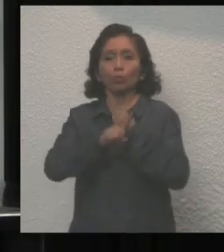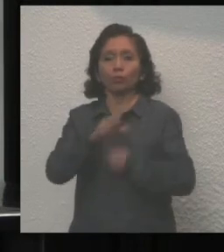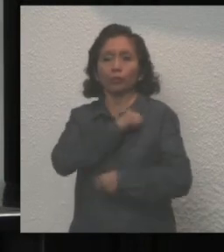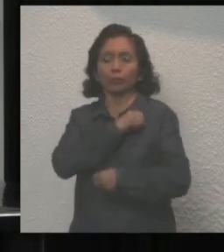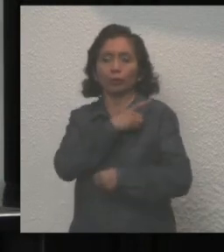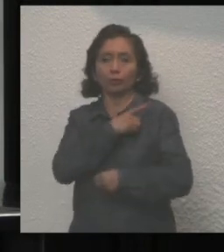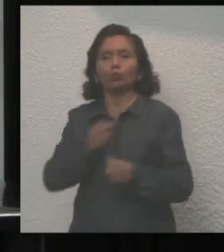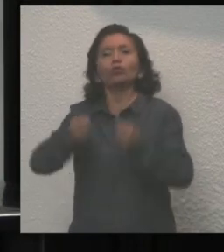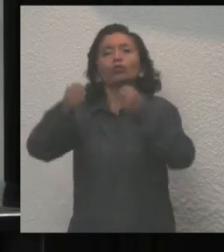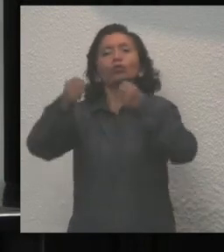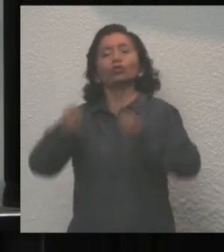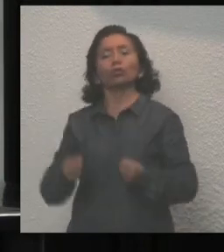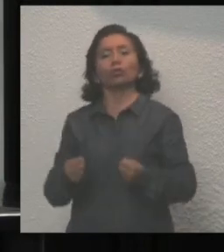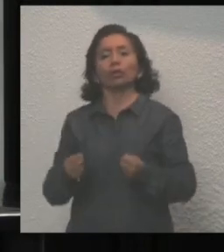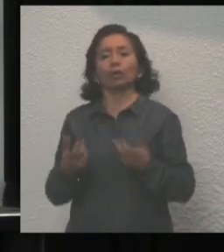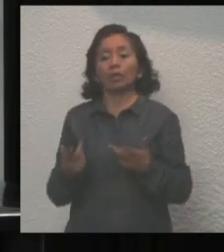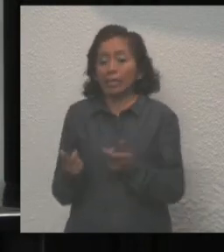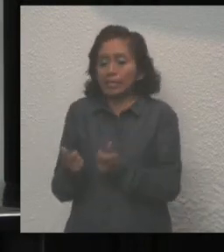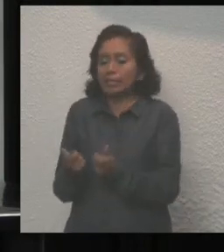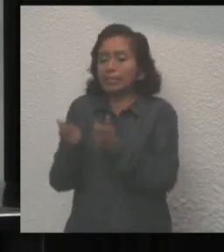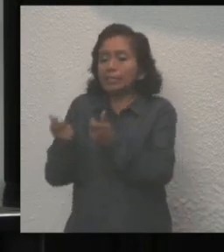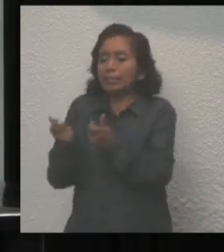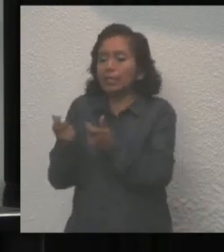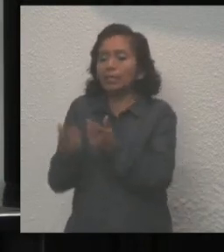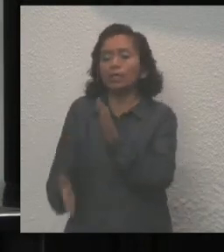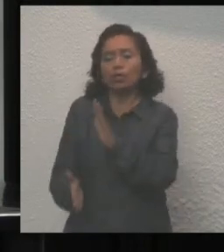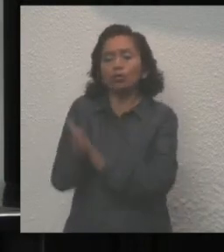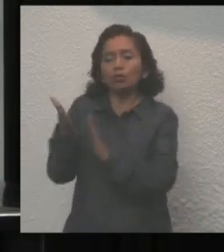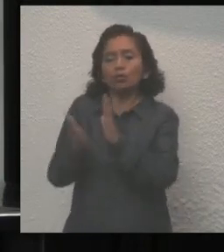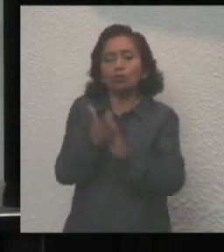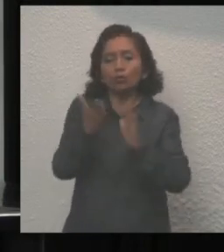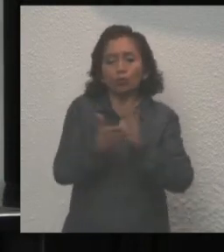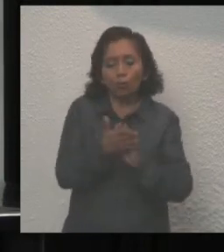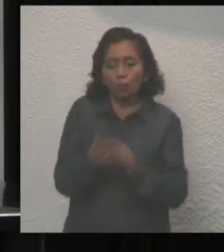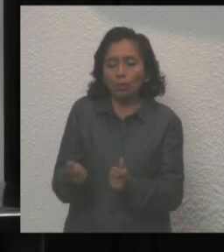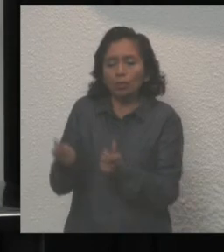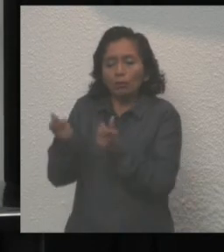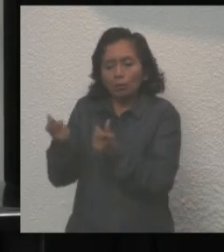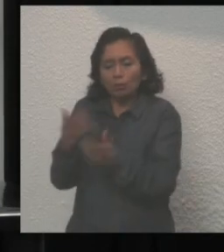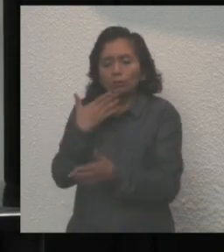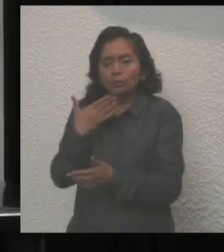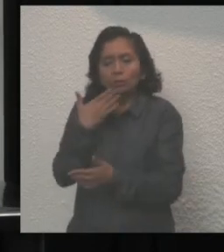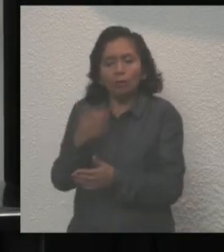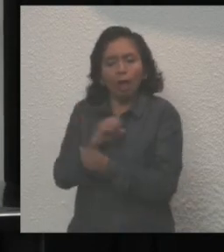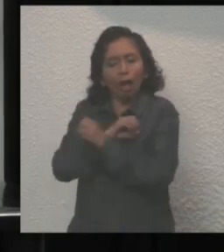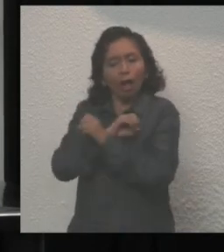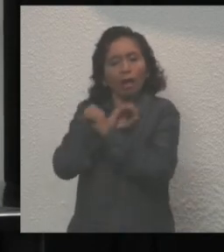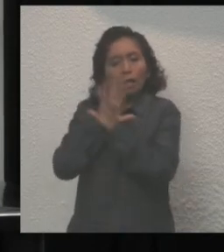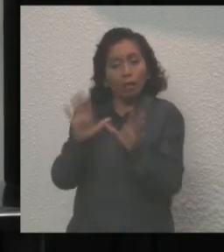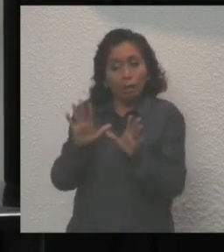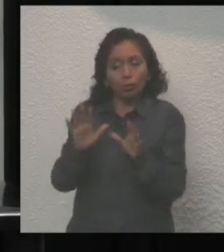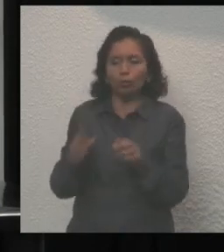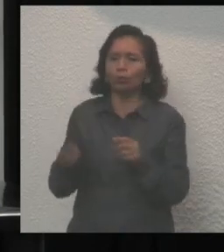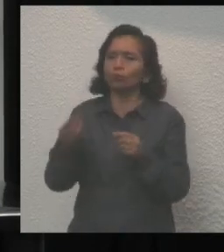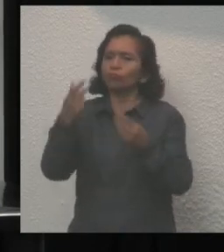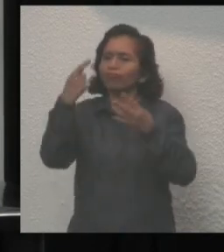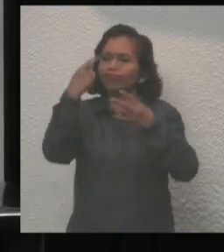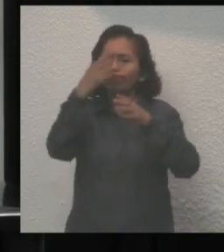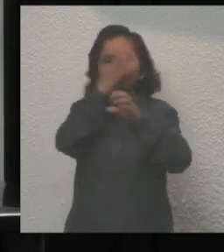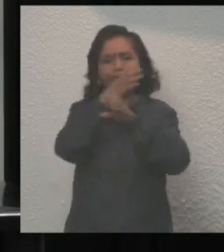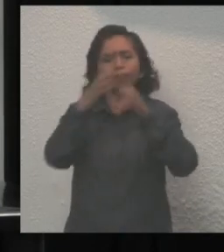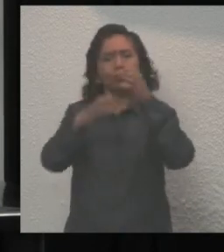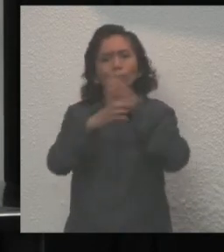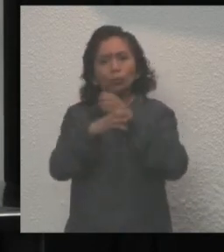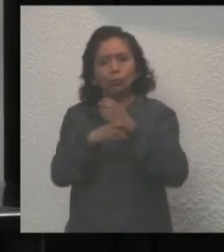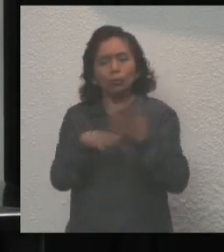seguridad, inversión en obra pública, finanzas sanas, son pocas de las muchas cosas buenas que